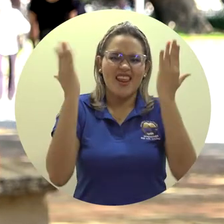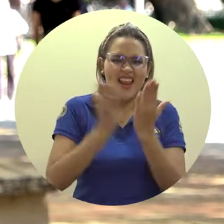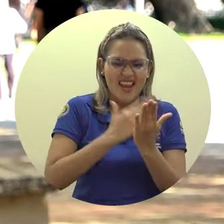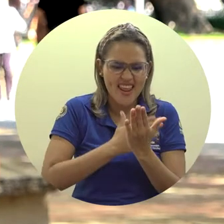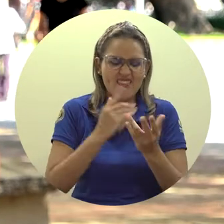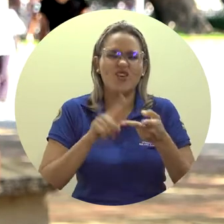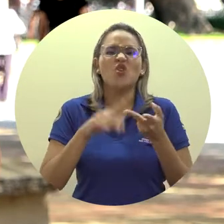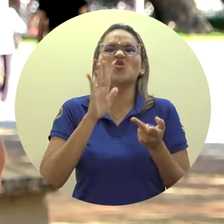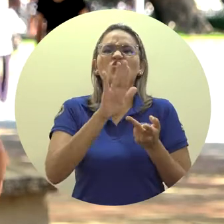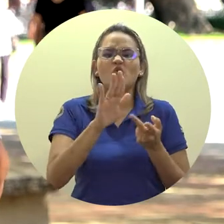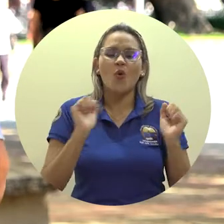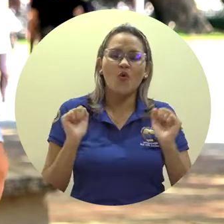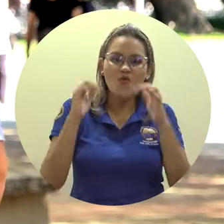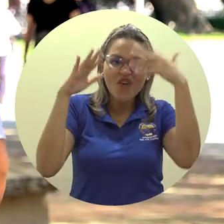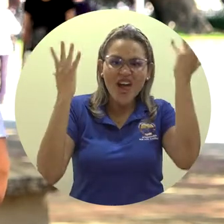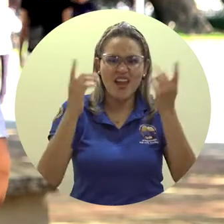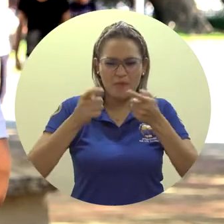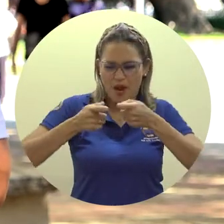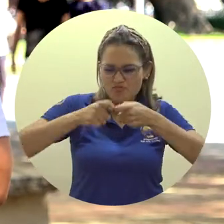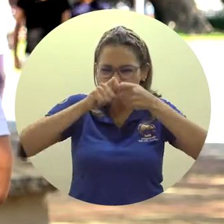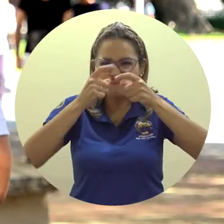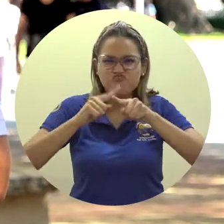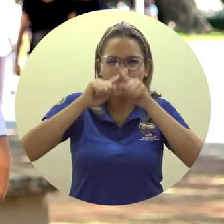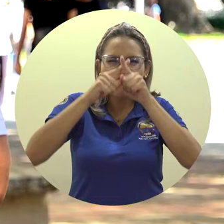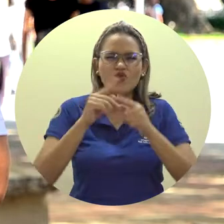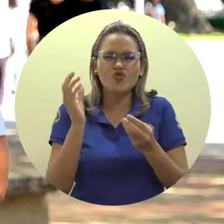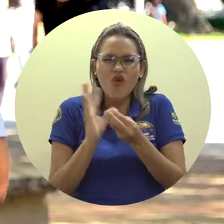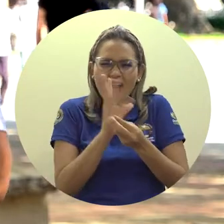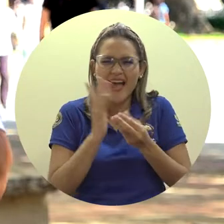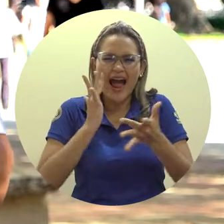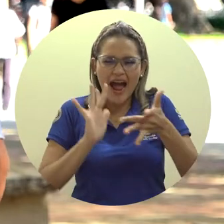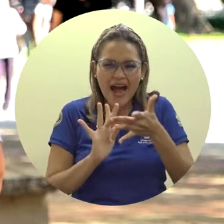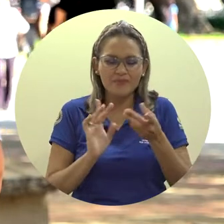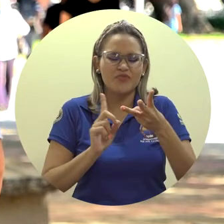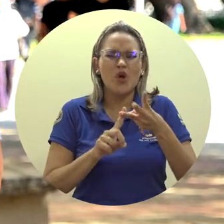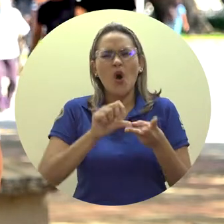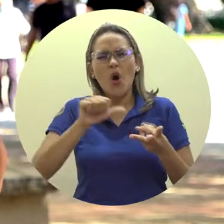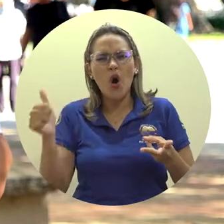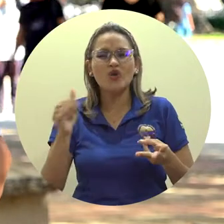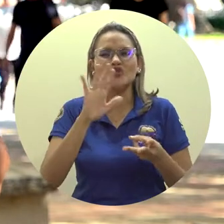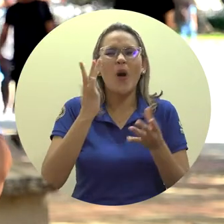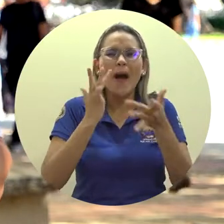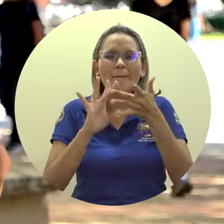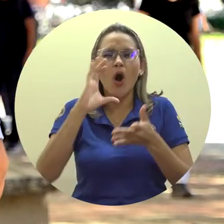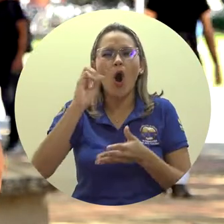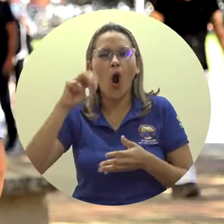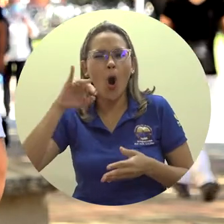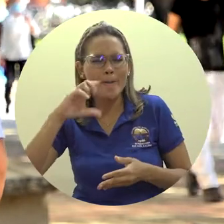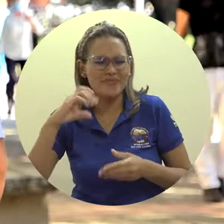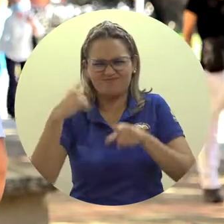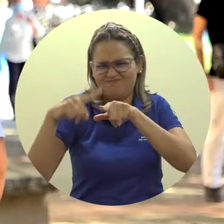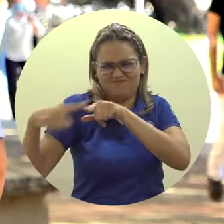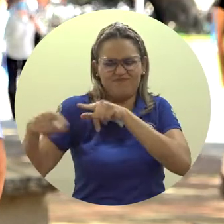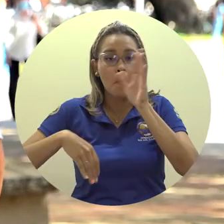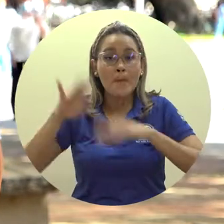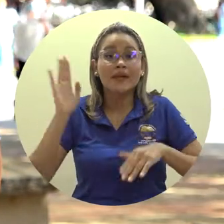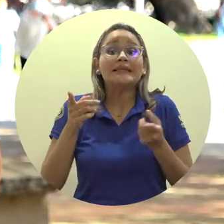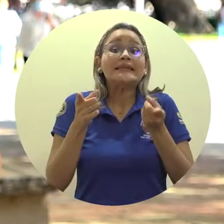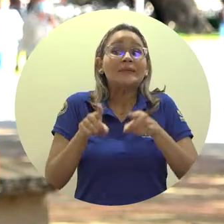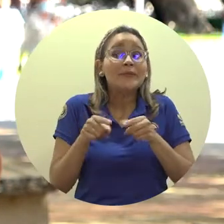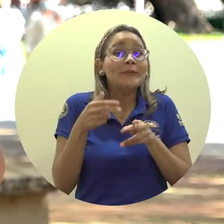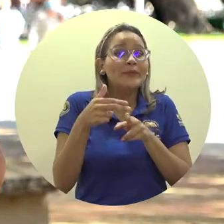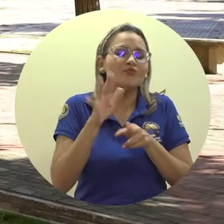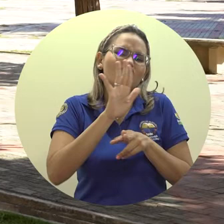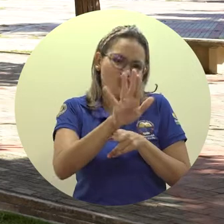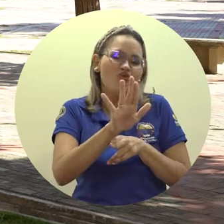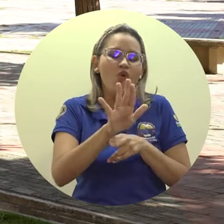Feria Artesanal, la Semana de Innovación y Emprendimiento, tendremos la Comic Con y así como la clausura de la celebración de los 60 años con